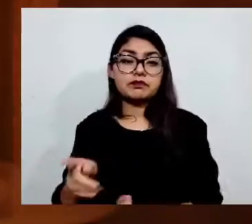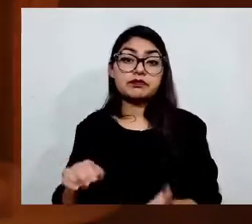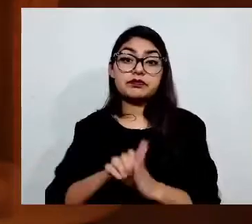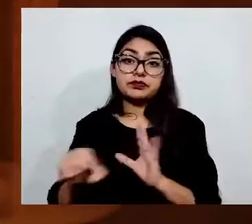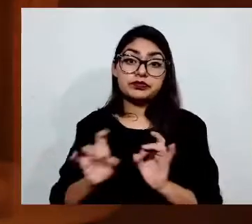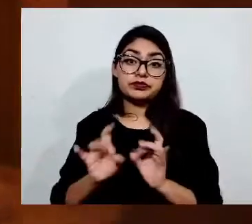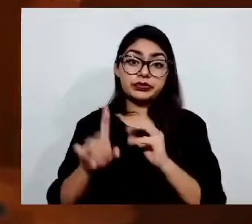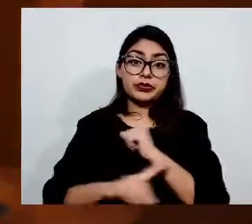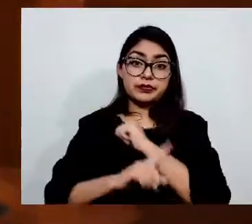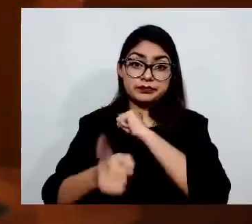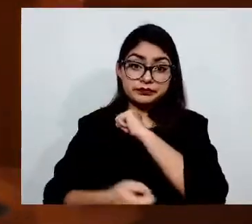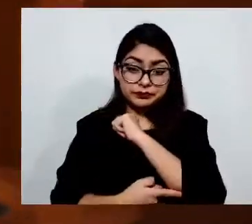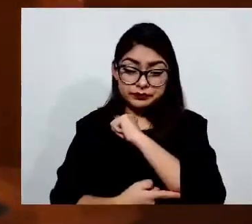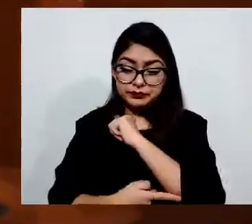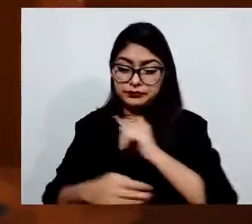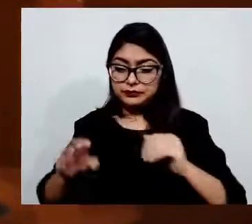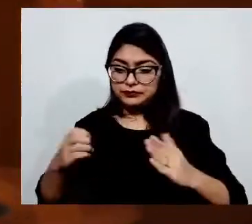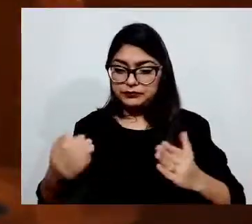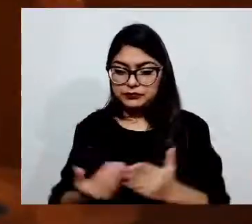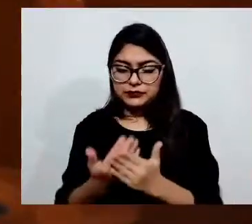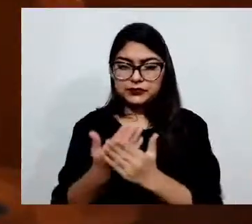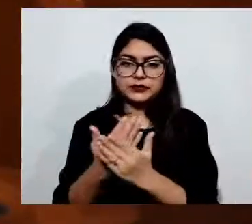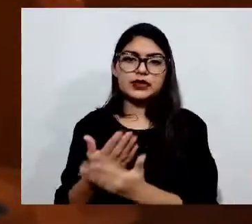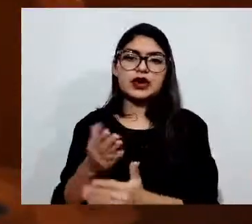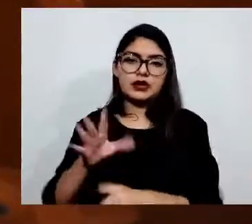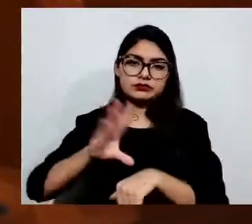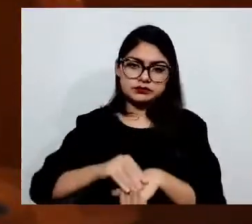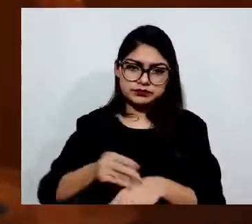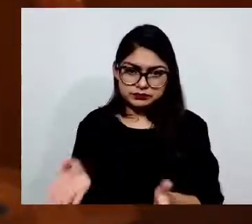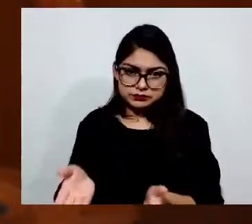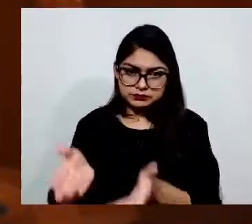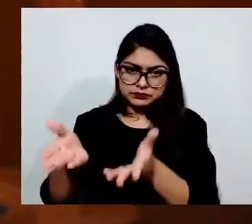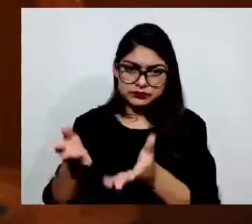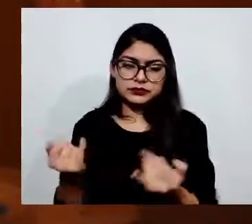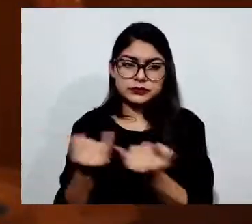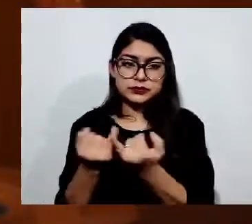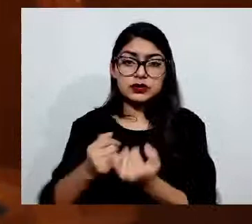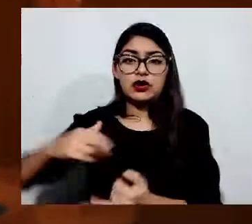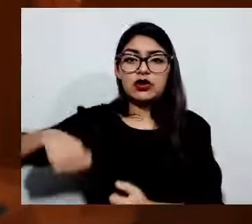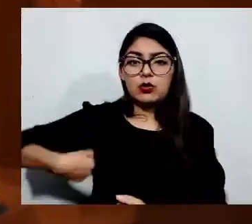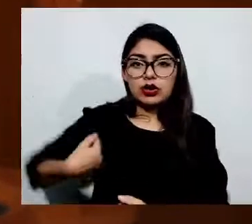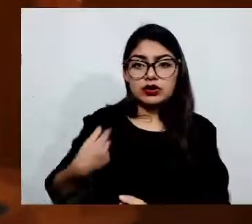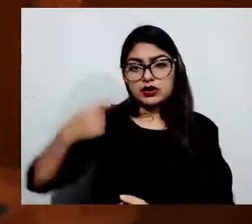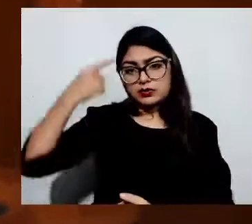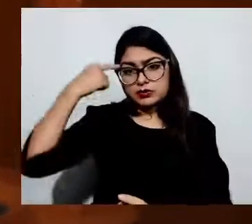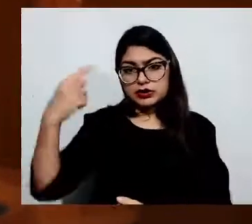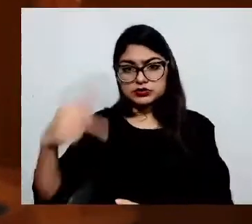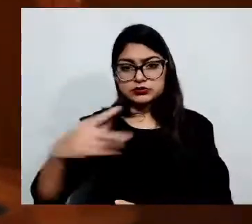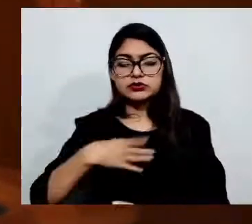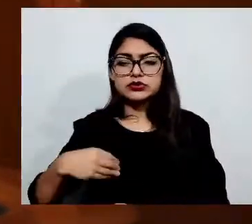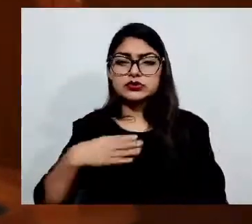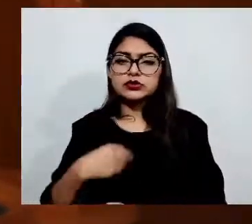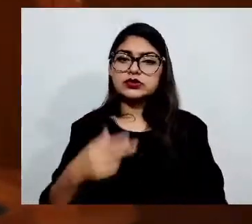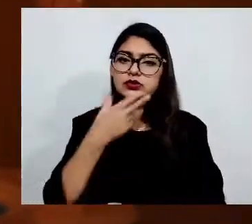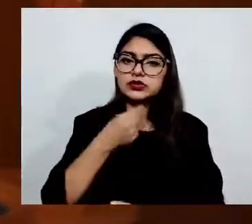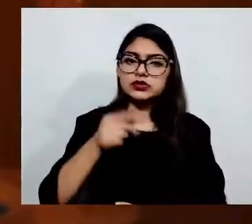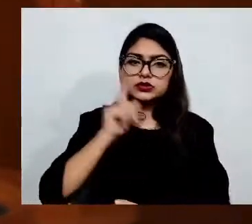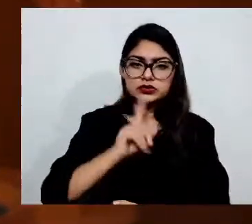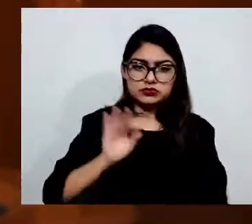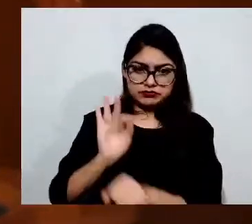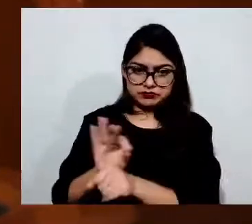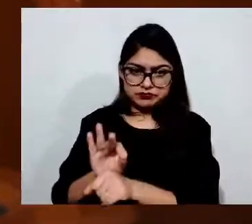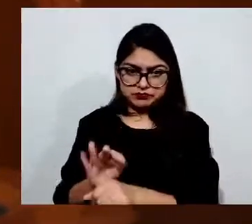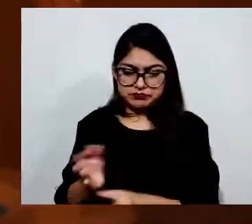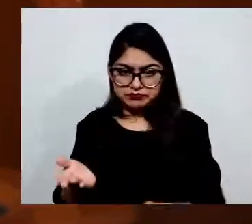seguridad de sus hijas e hijos. Entonces, en última instancia, garantizar a las personas trabajadoras del